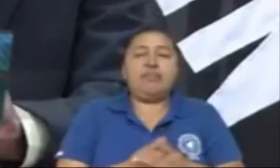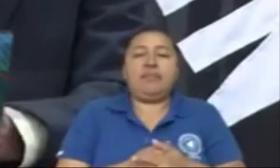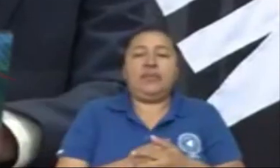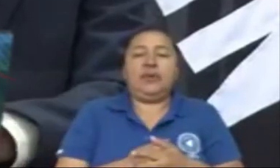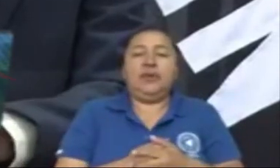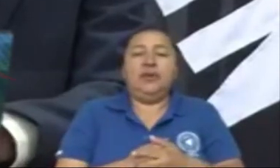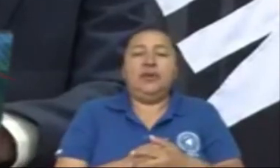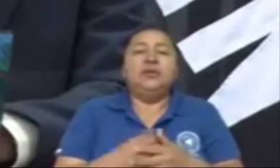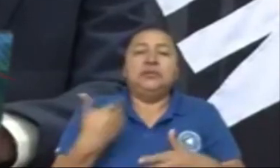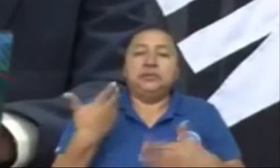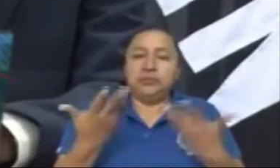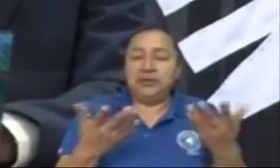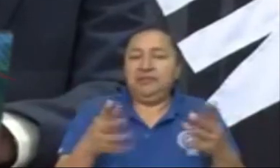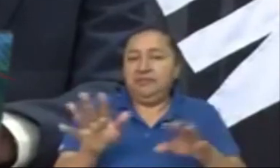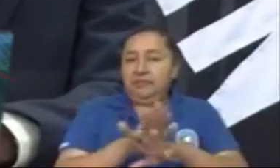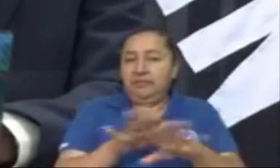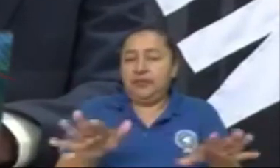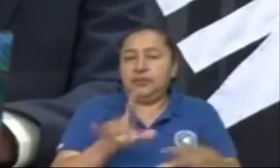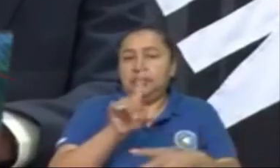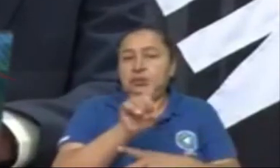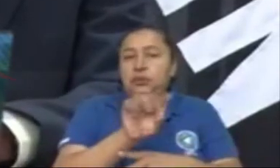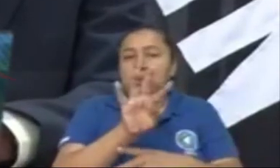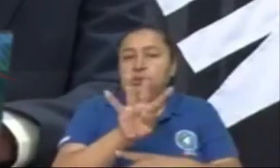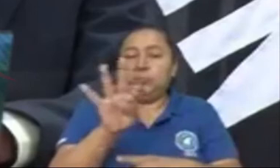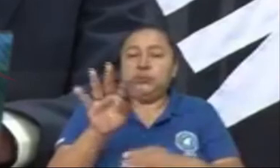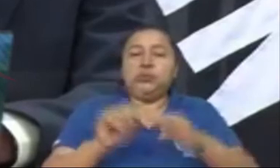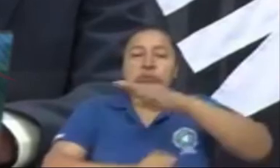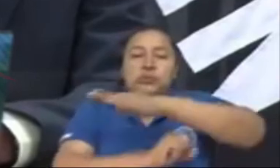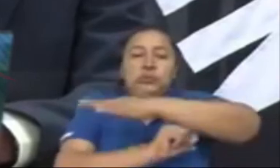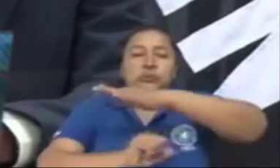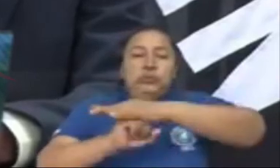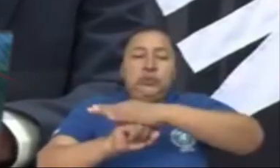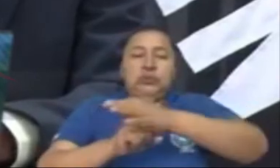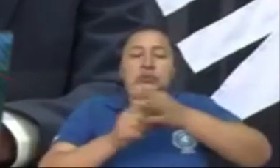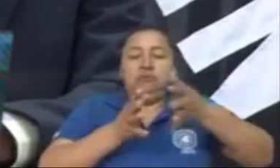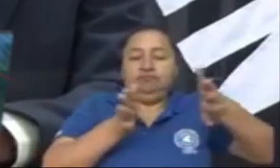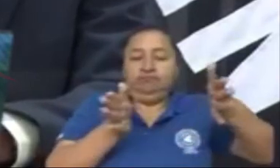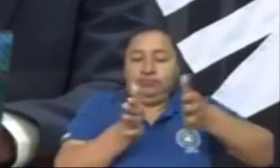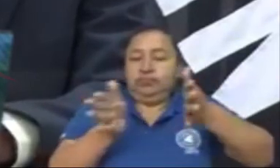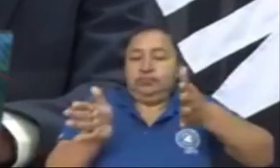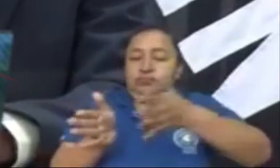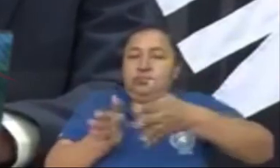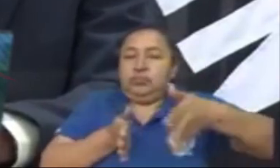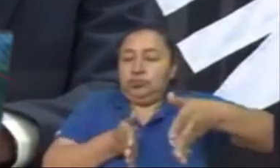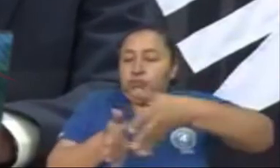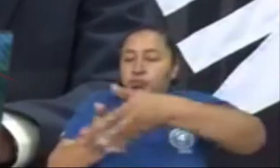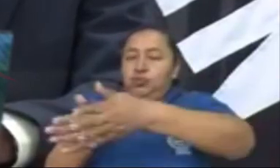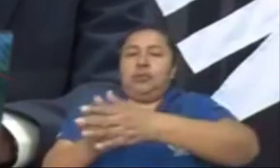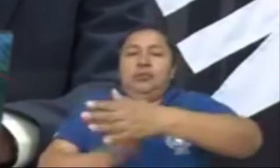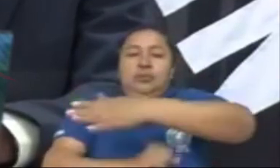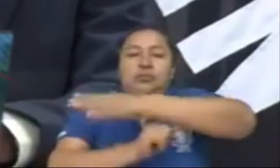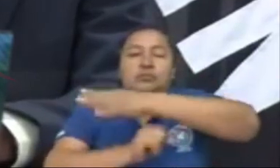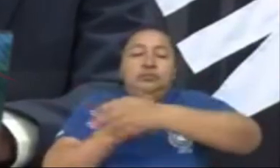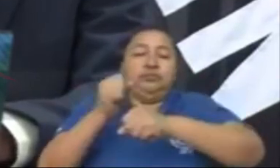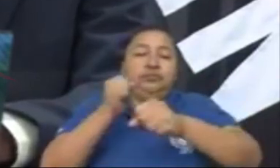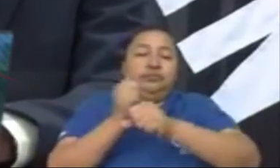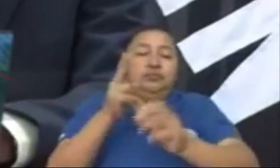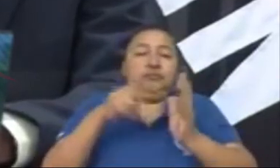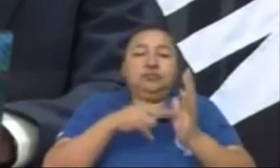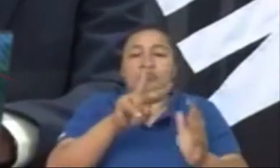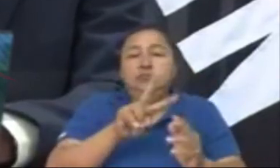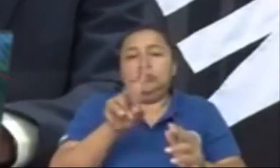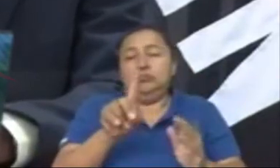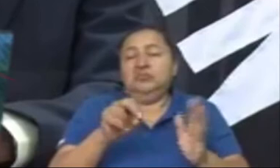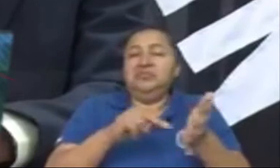Además, aseguran que para este 2022 tienen varios retos y 19 proyectos que ejecutar. 14 de